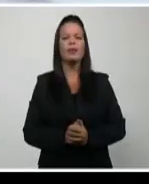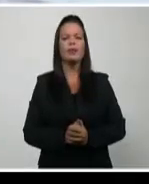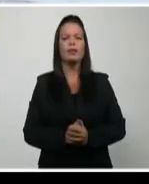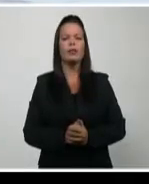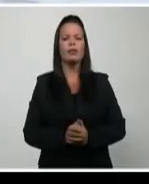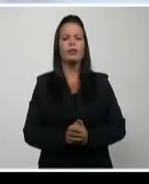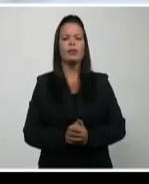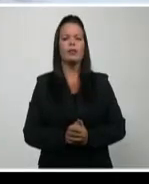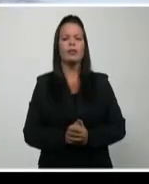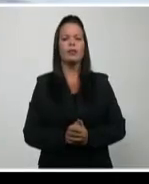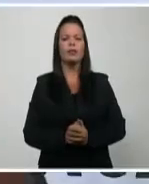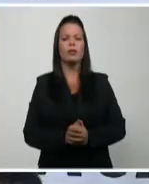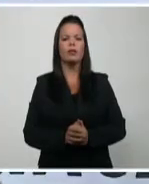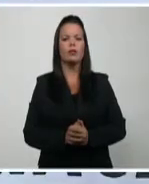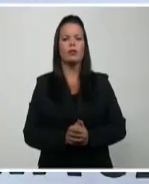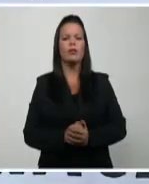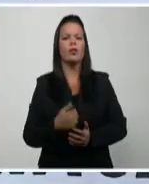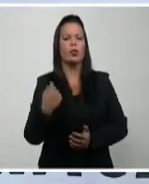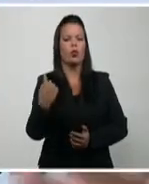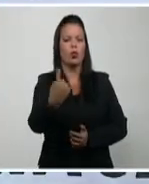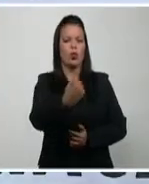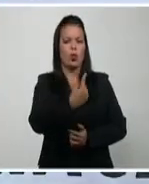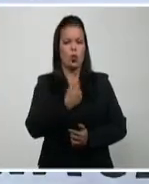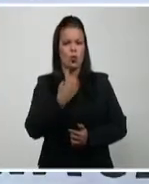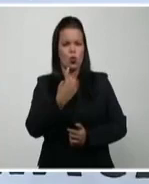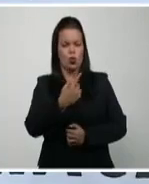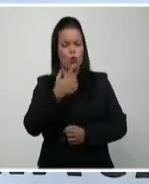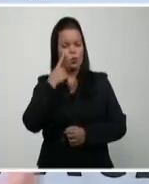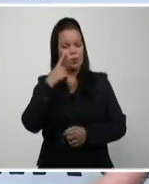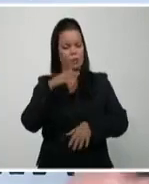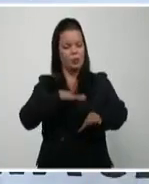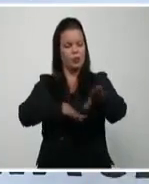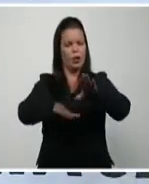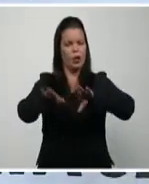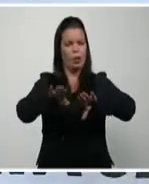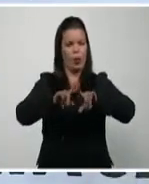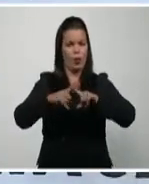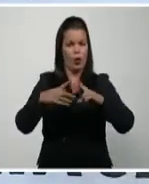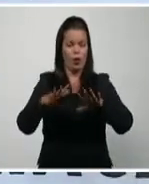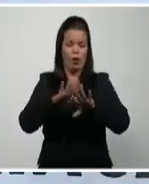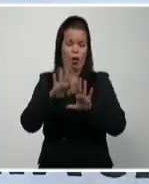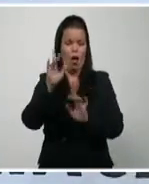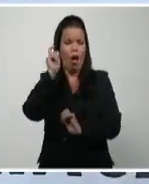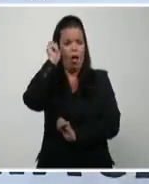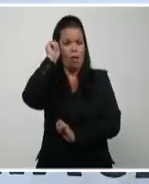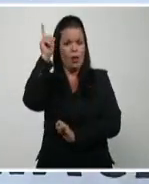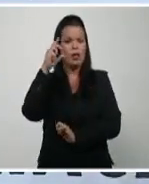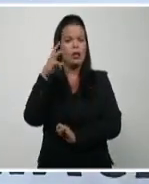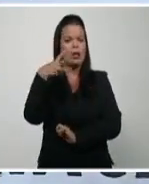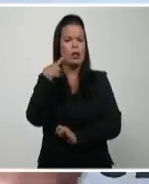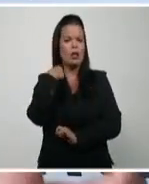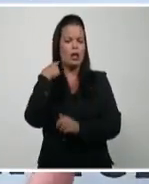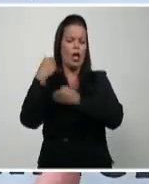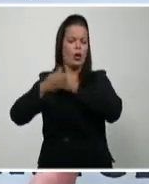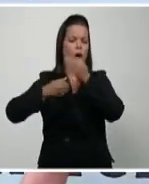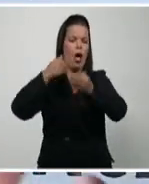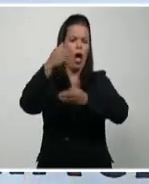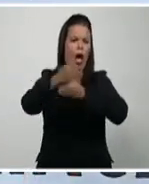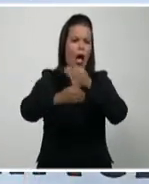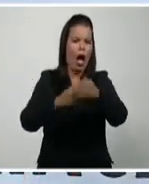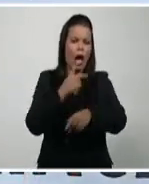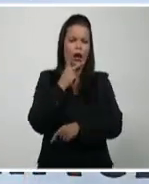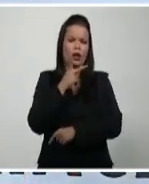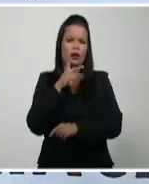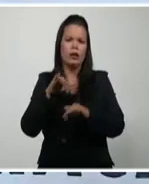sobre la base de lo que he percibido yo, ya casi tres años enseñando en la ENA, lo que eran los talleres de música